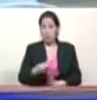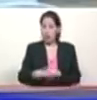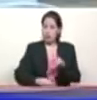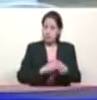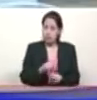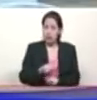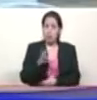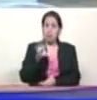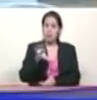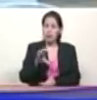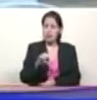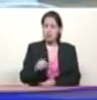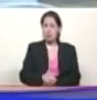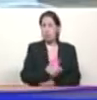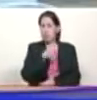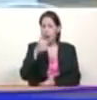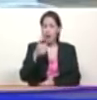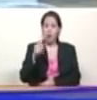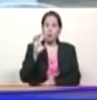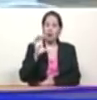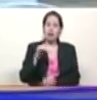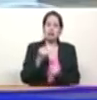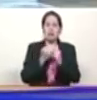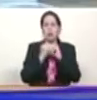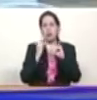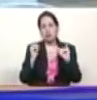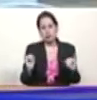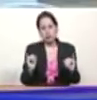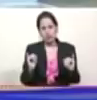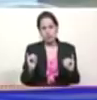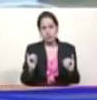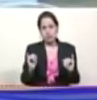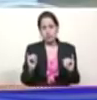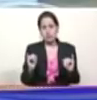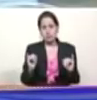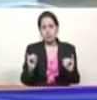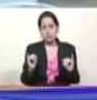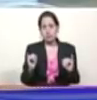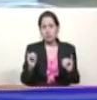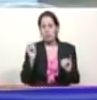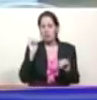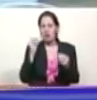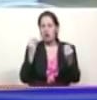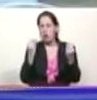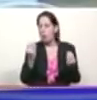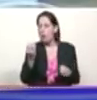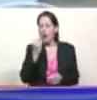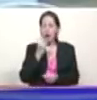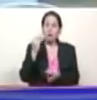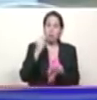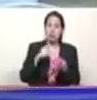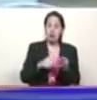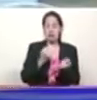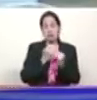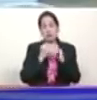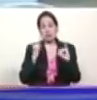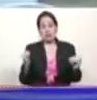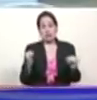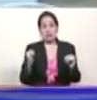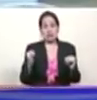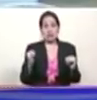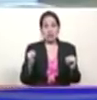cada vez más un país independiente desde el punto de vista alimentario, desde el punto de vista